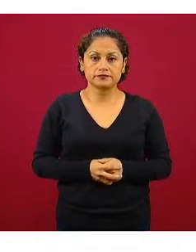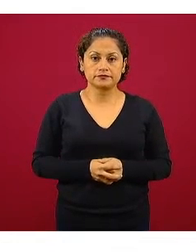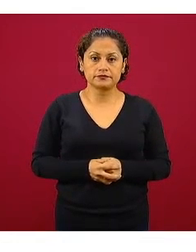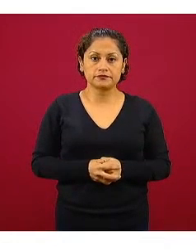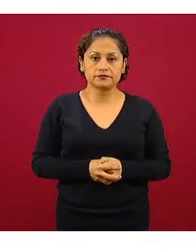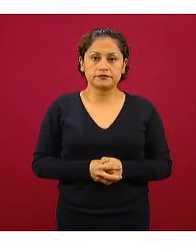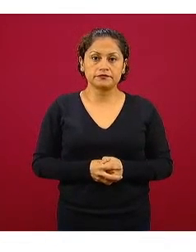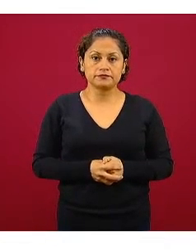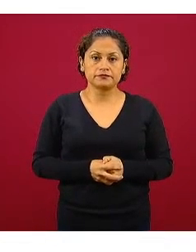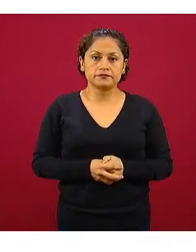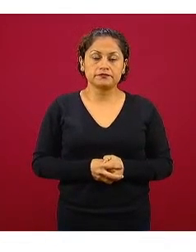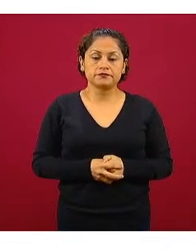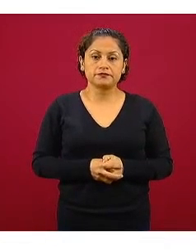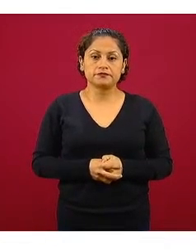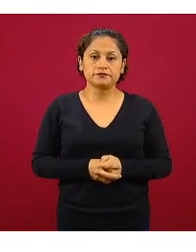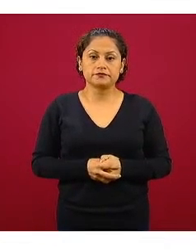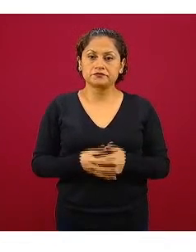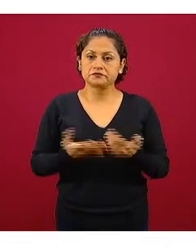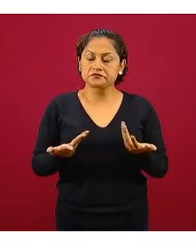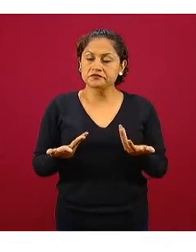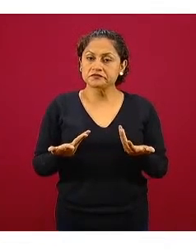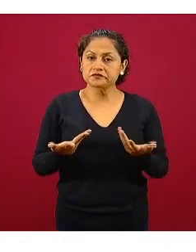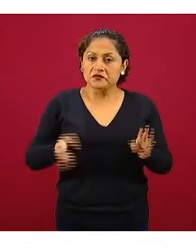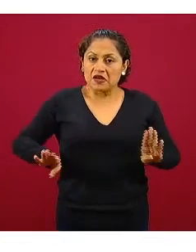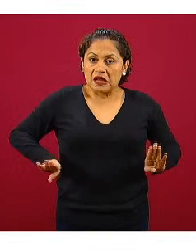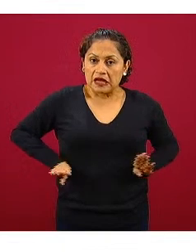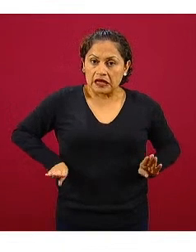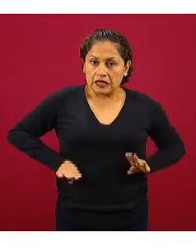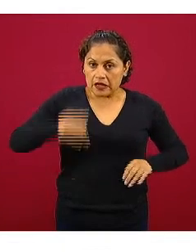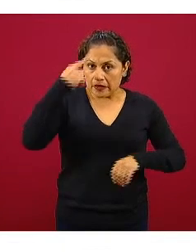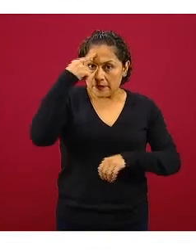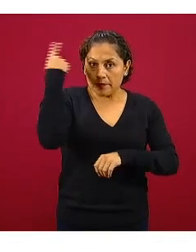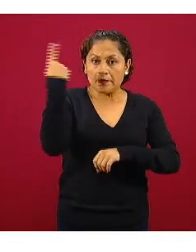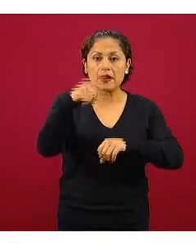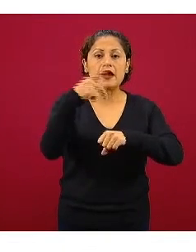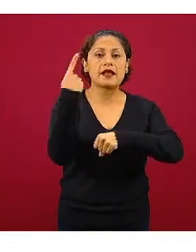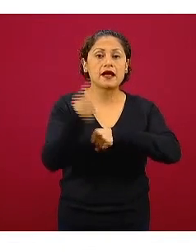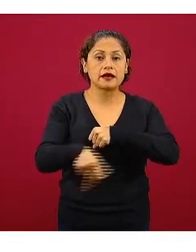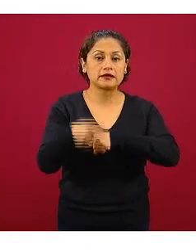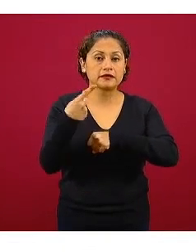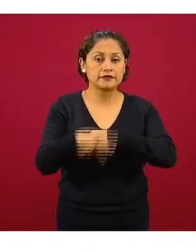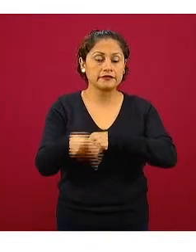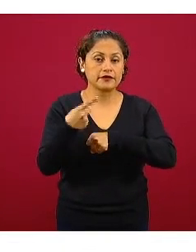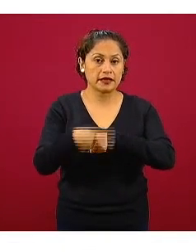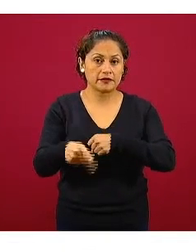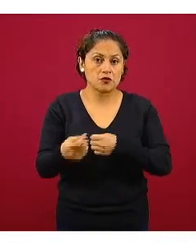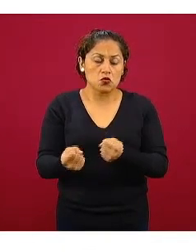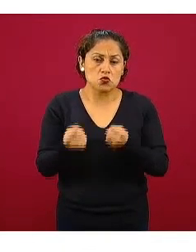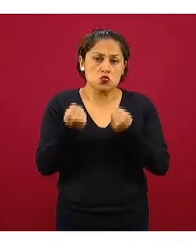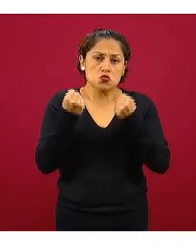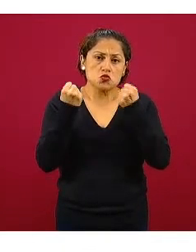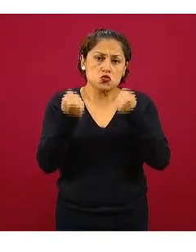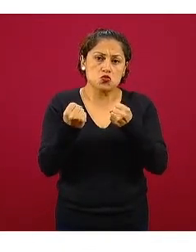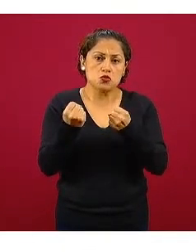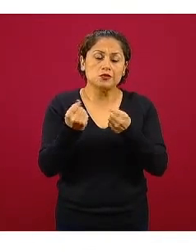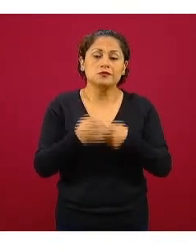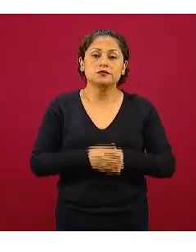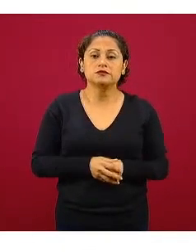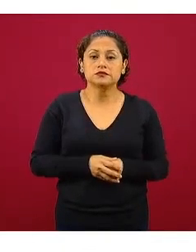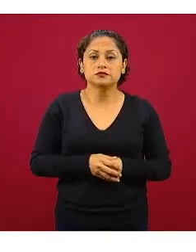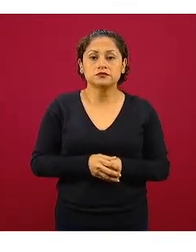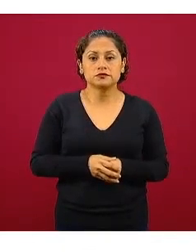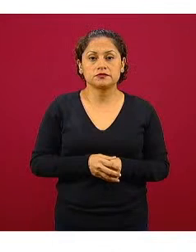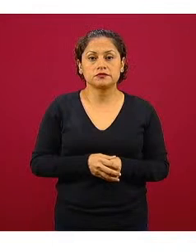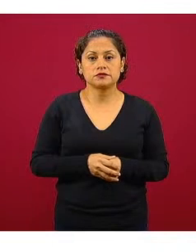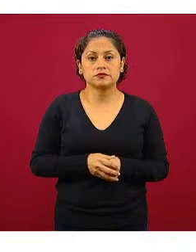las condiciones de riesgo o las condiciones de enfermedad asociadas potencialmente a la condición de